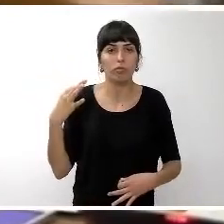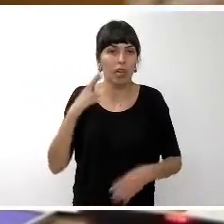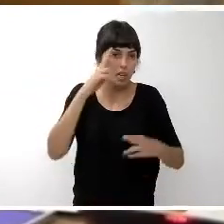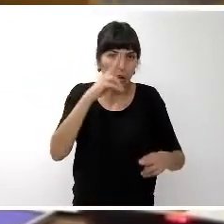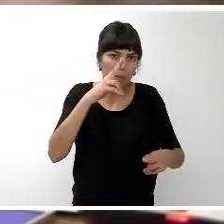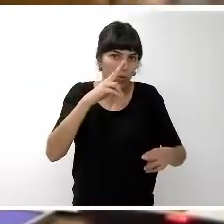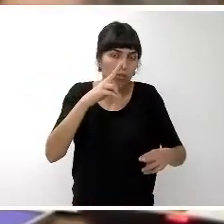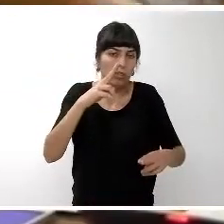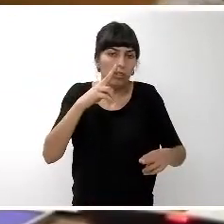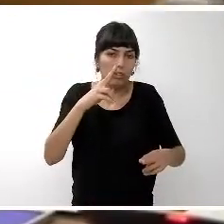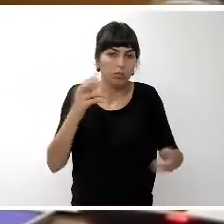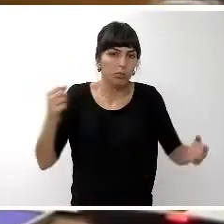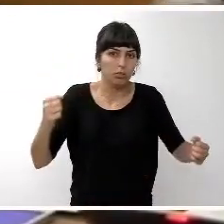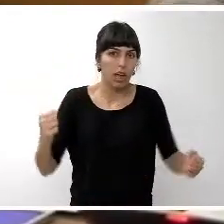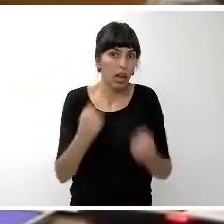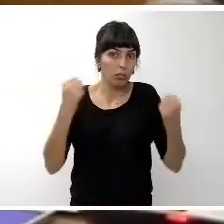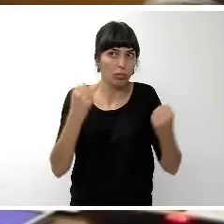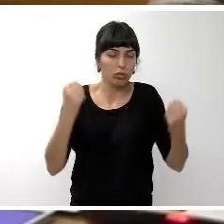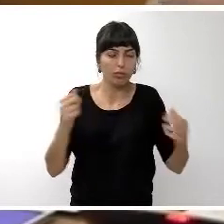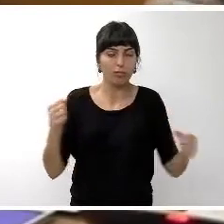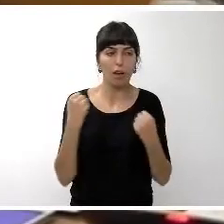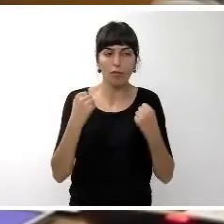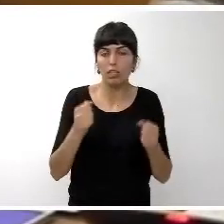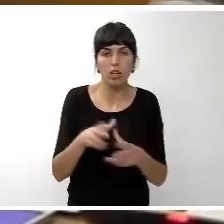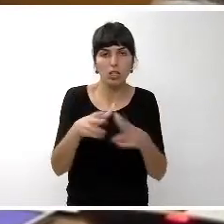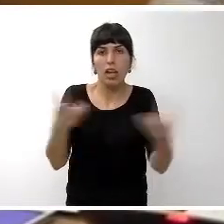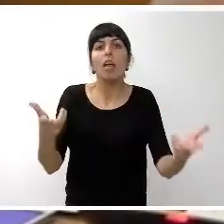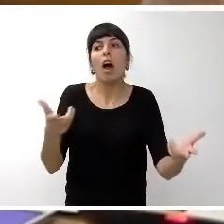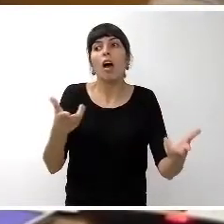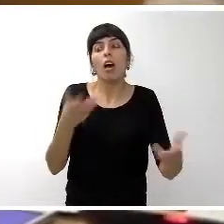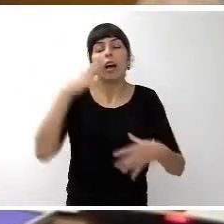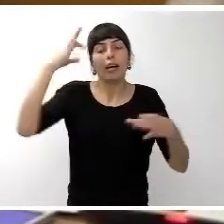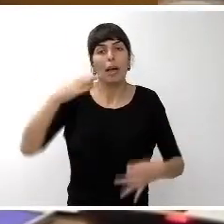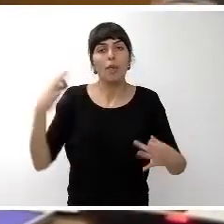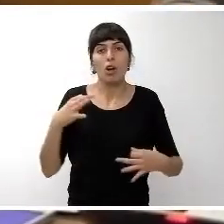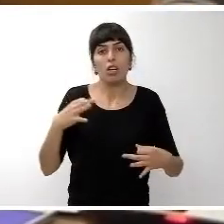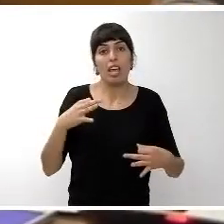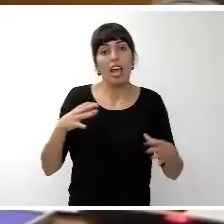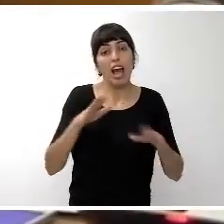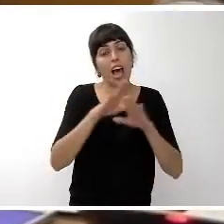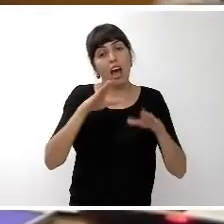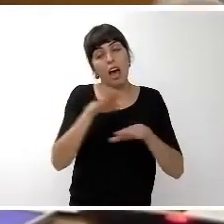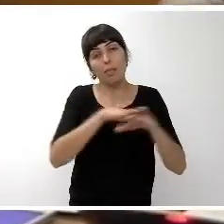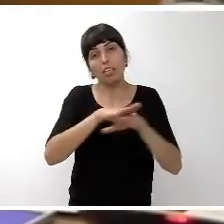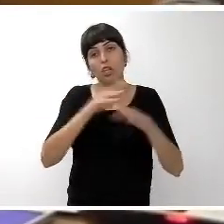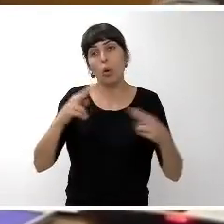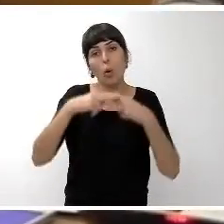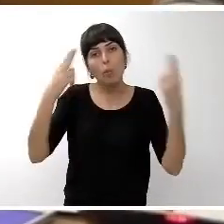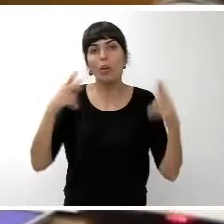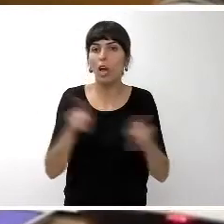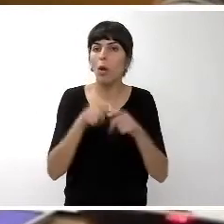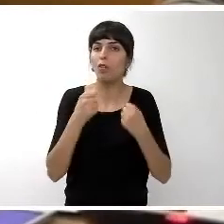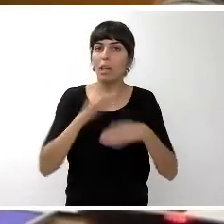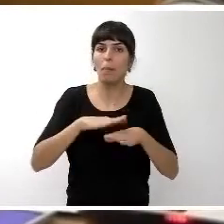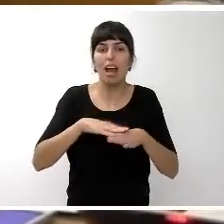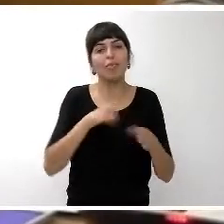acción de la fuerza en la sociedad pero creemos mucho en el papel que tiene la administración pública de liderar alternativas distintas alternativas que podrían